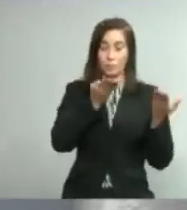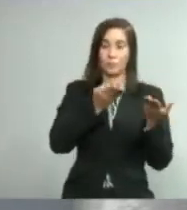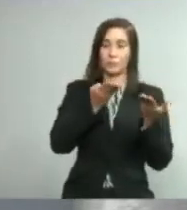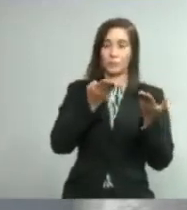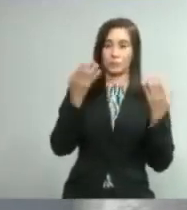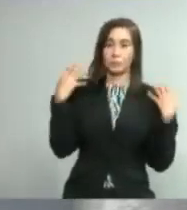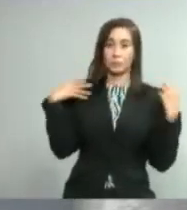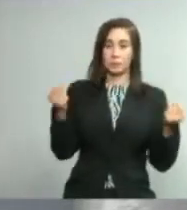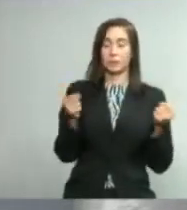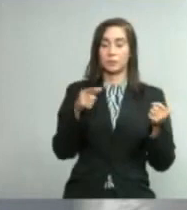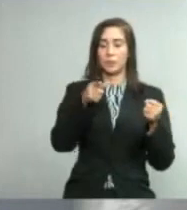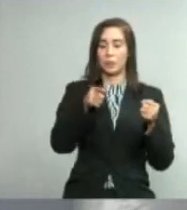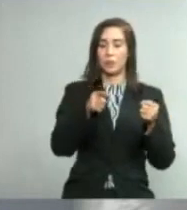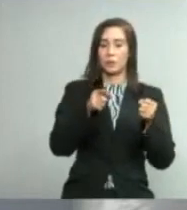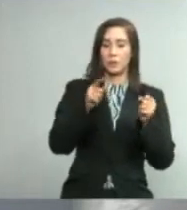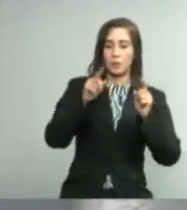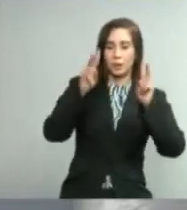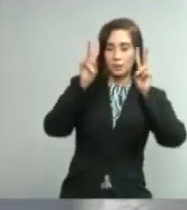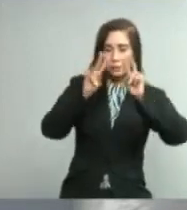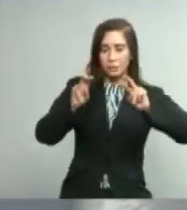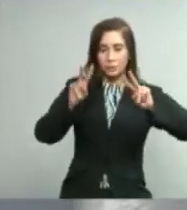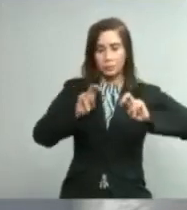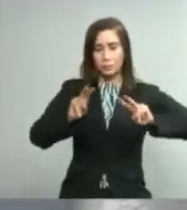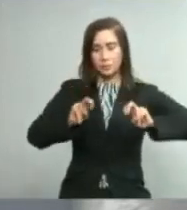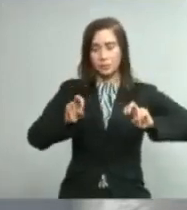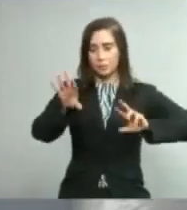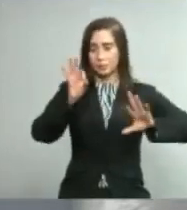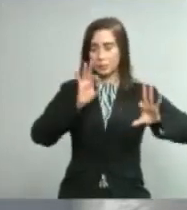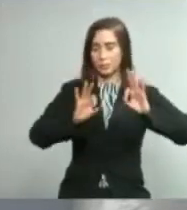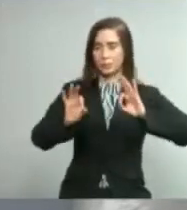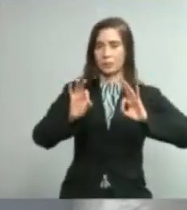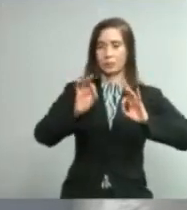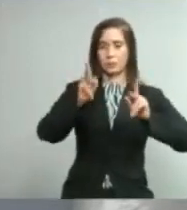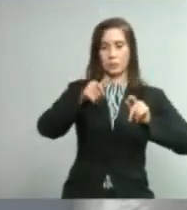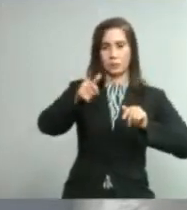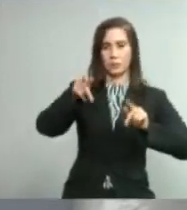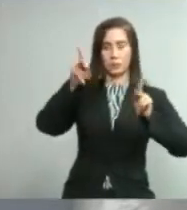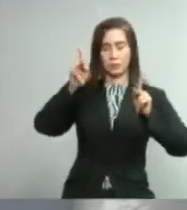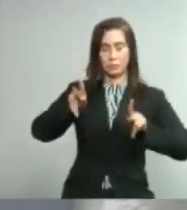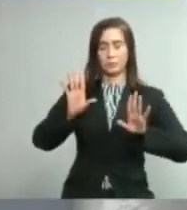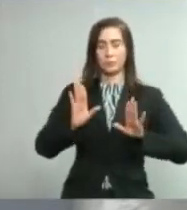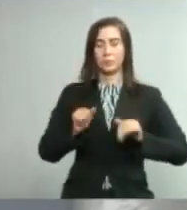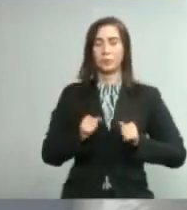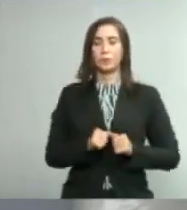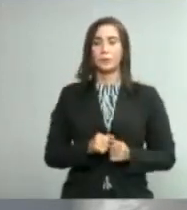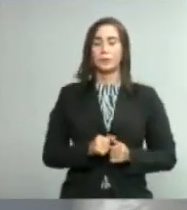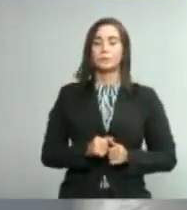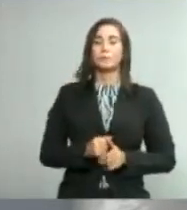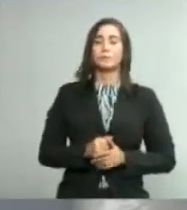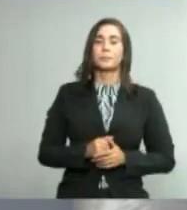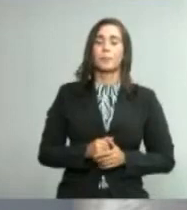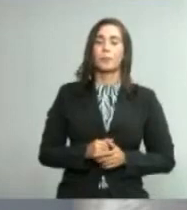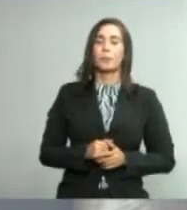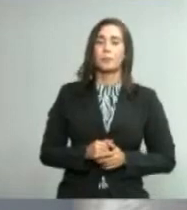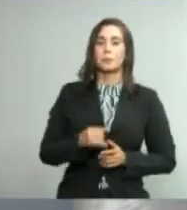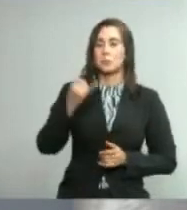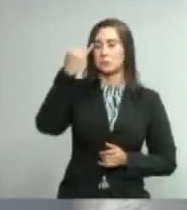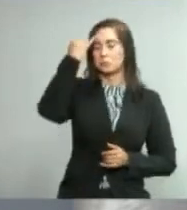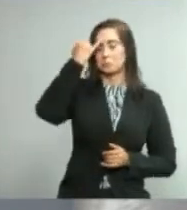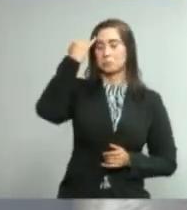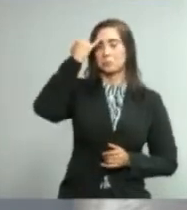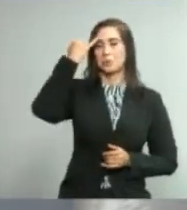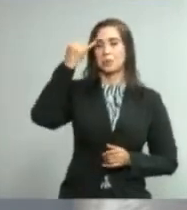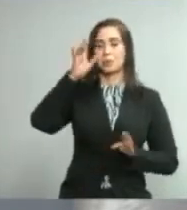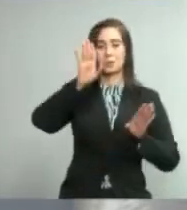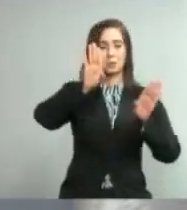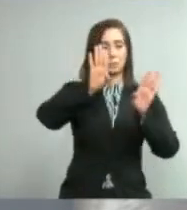en el proceso de manejo de los casos de manera que no estimamos el cierre